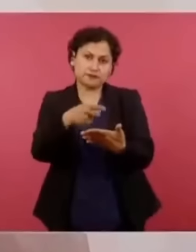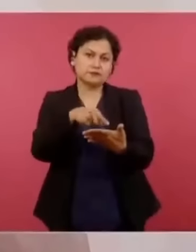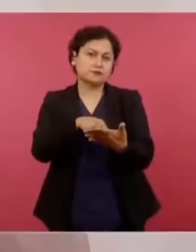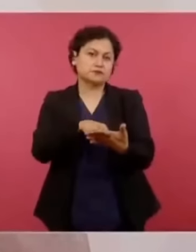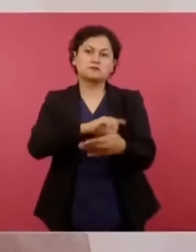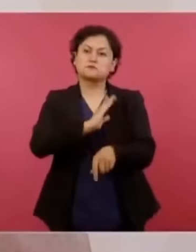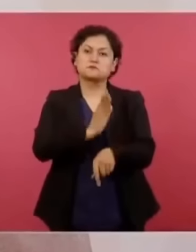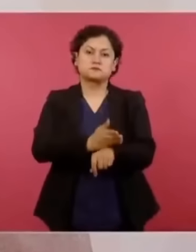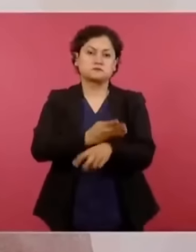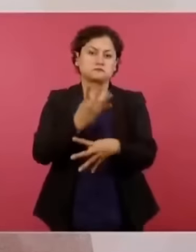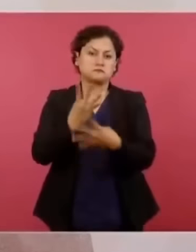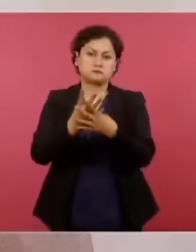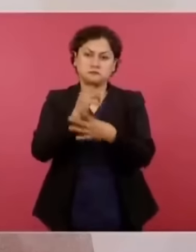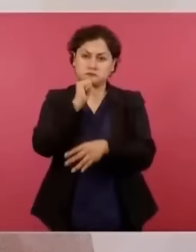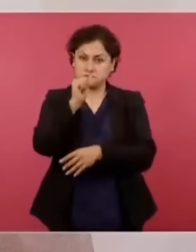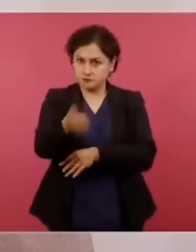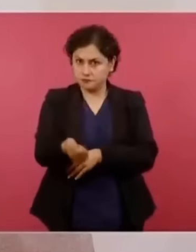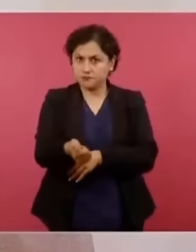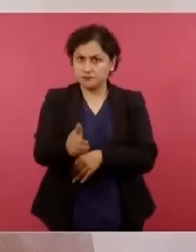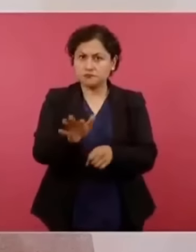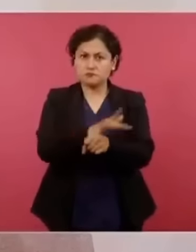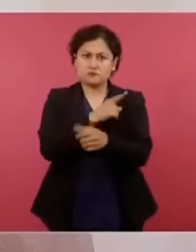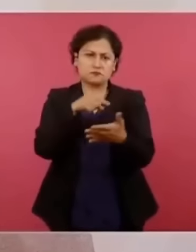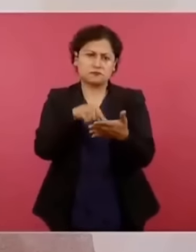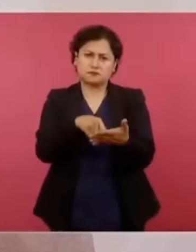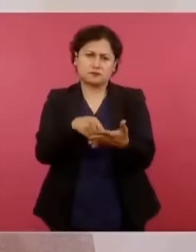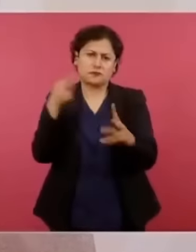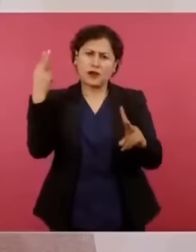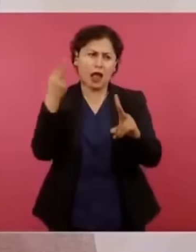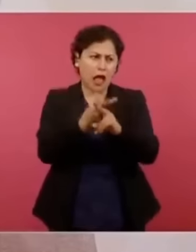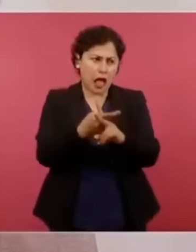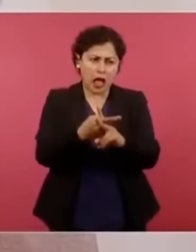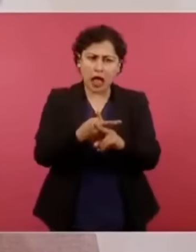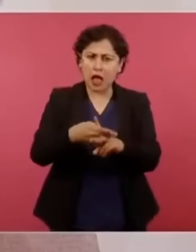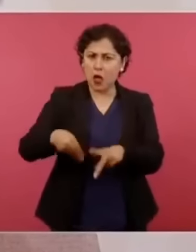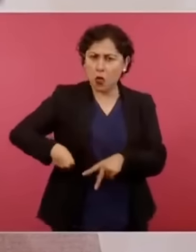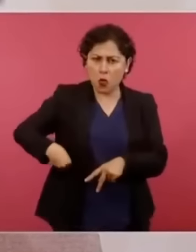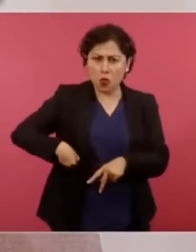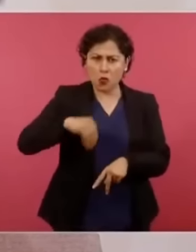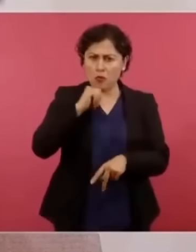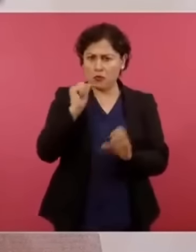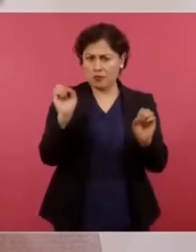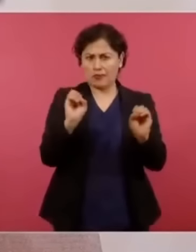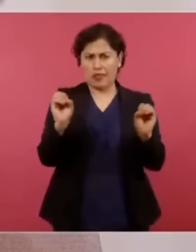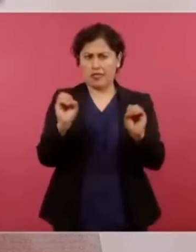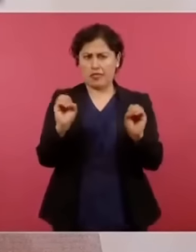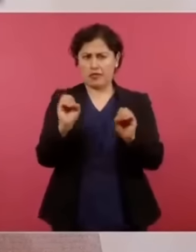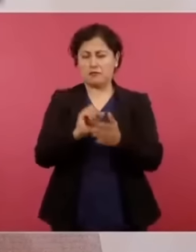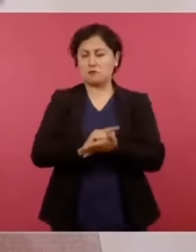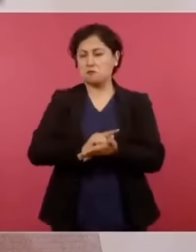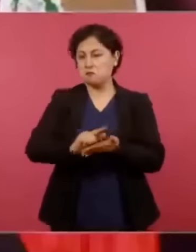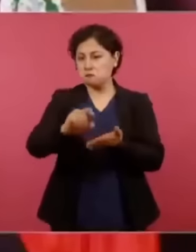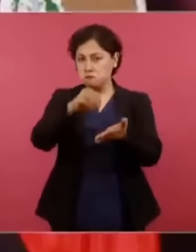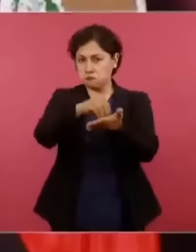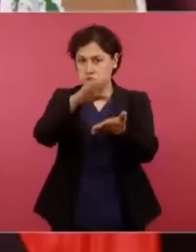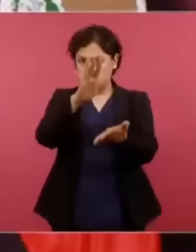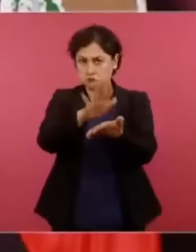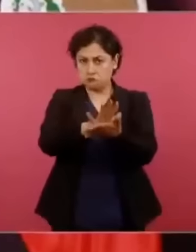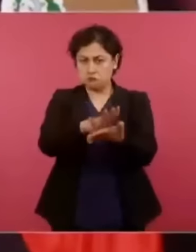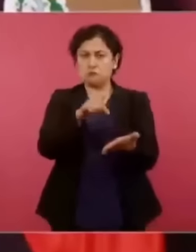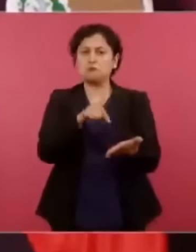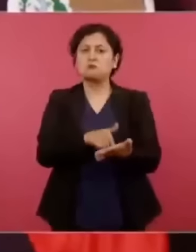porque no hay homicidio y ahí se establece